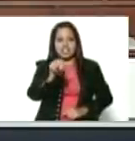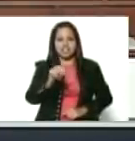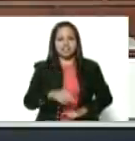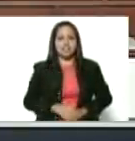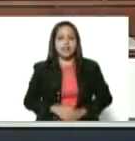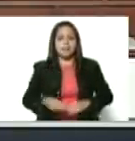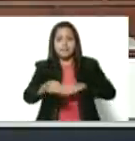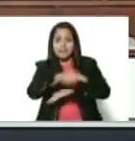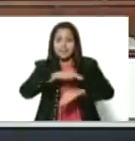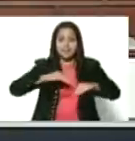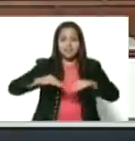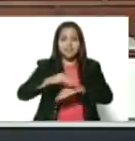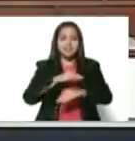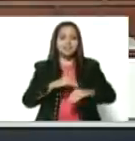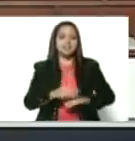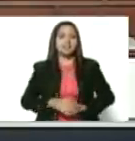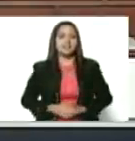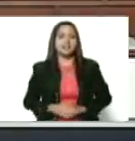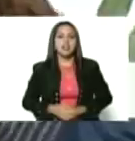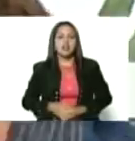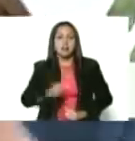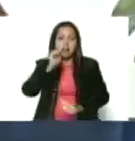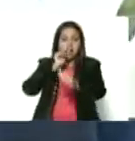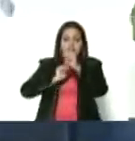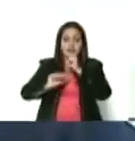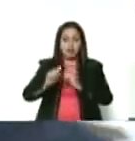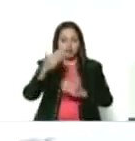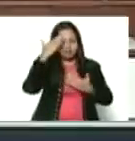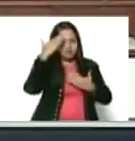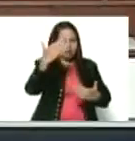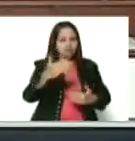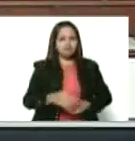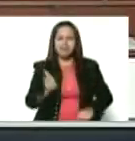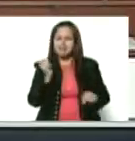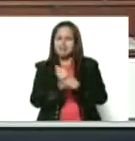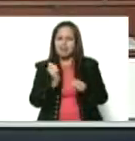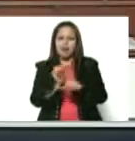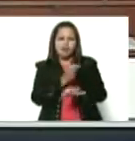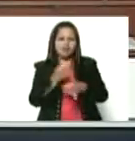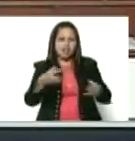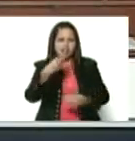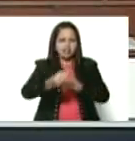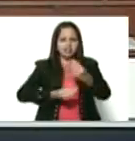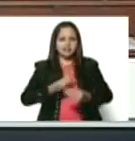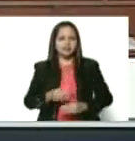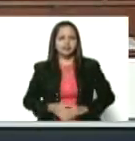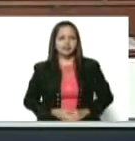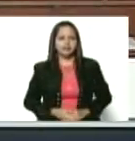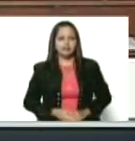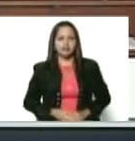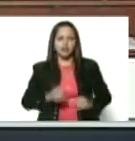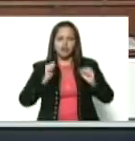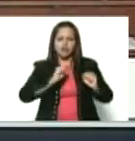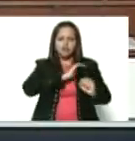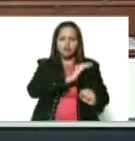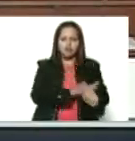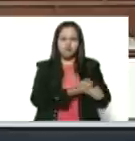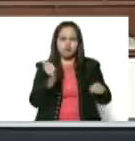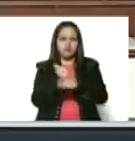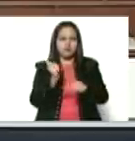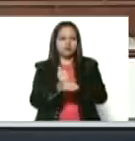ministra del Poder Popular para el Agua. Saludo, trabajo duro que tiene Evelín. Fuerza, Evelín, fuerza.